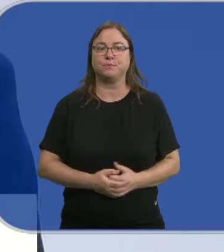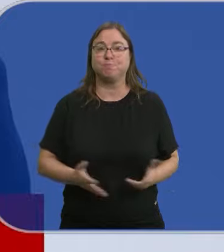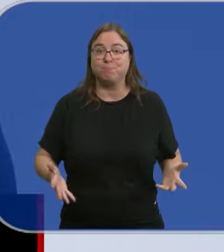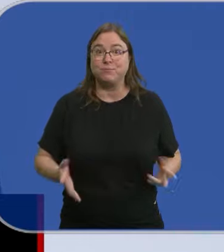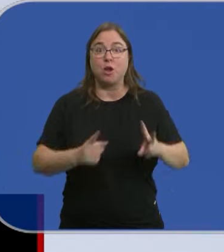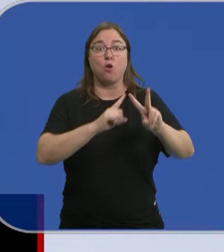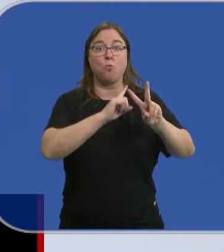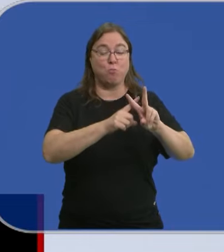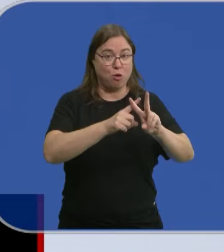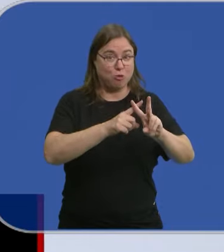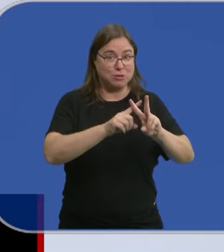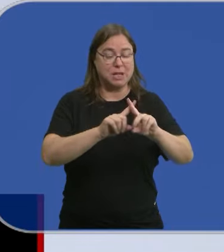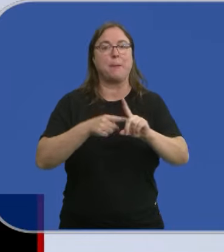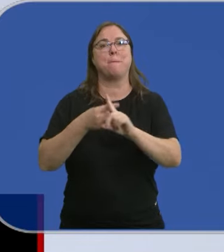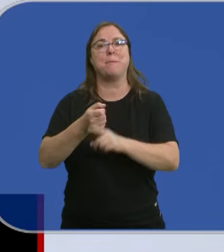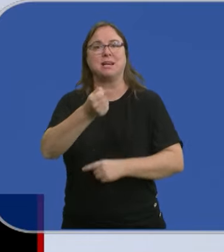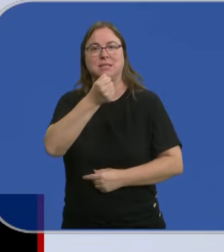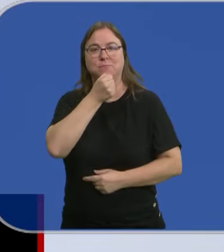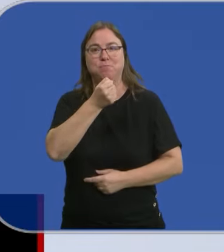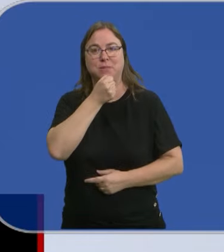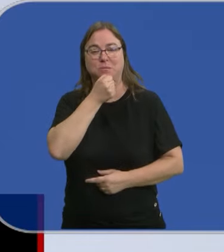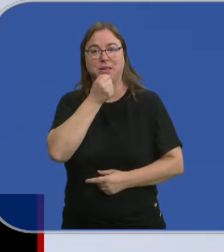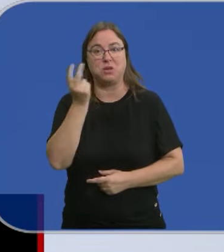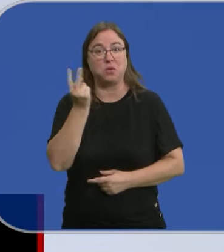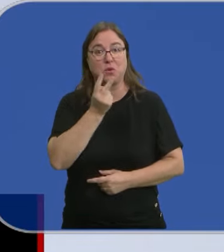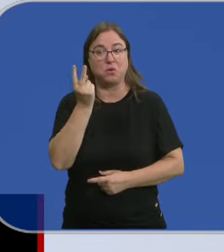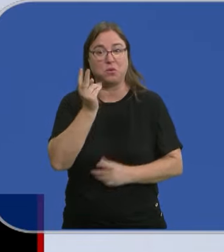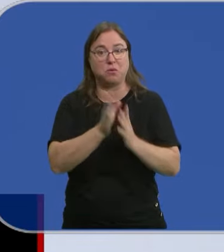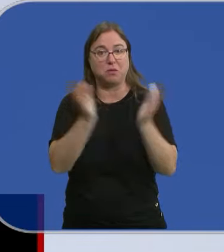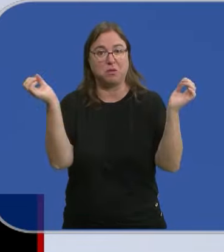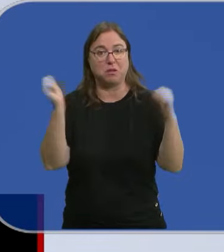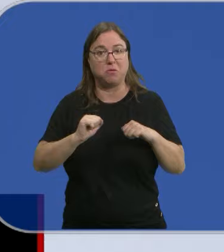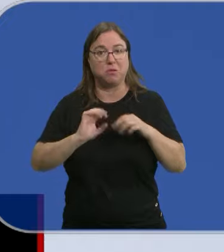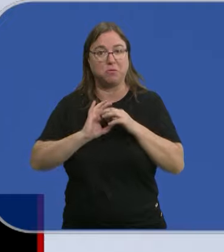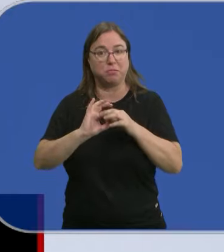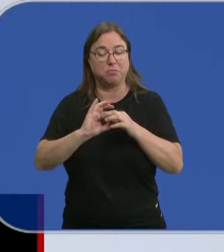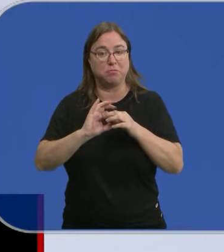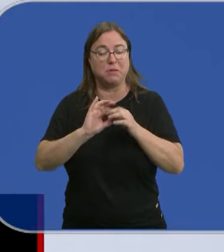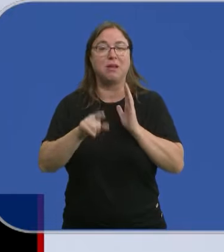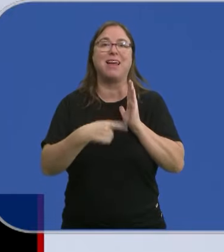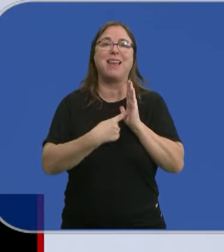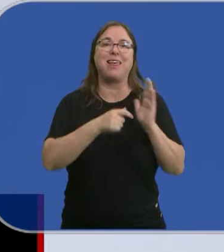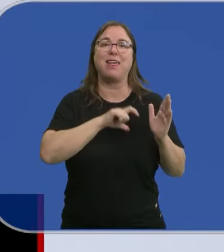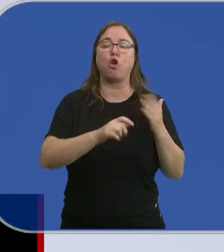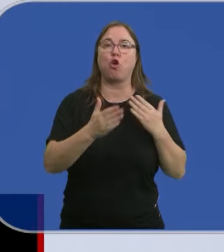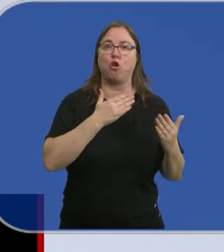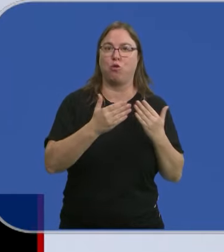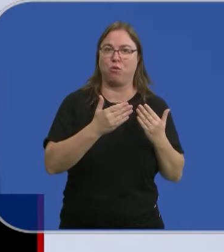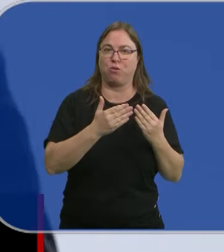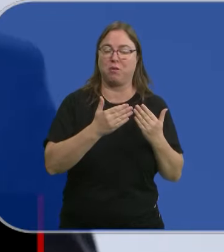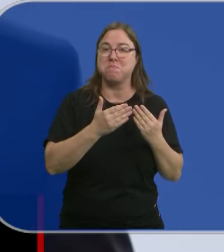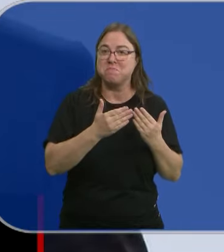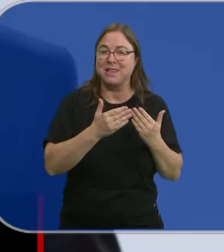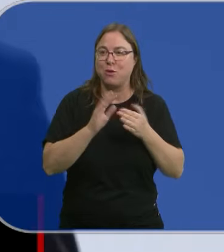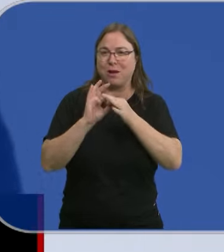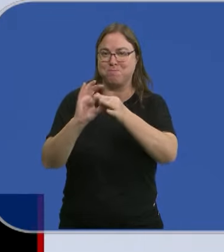Vox y el Partido Socialista se han puesto de acuerdo con la ley de Concordia existiendo